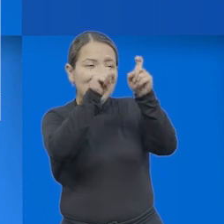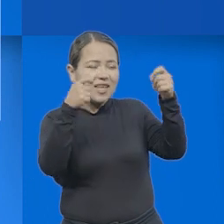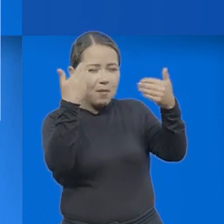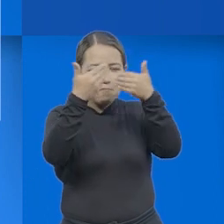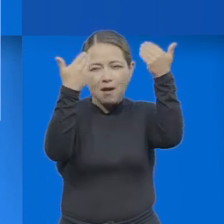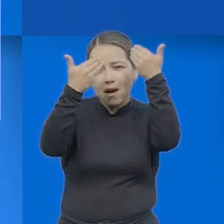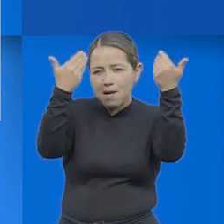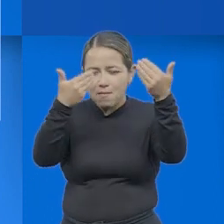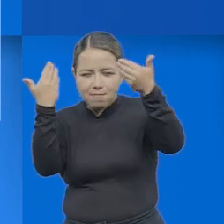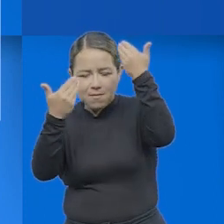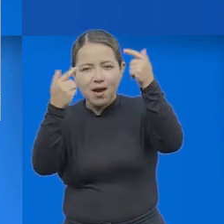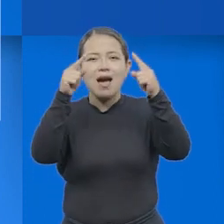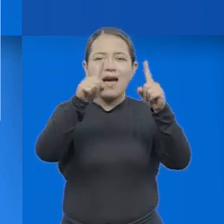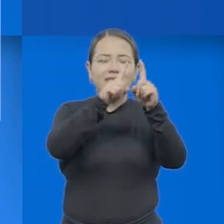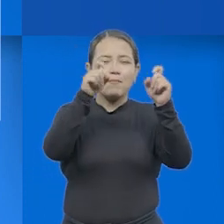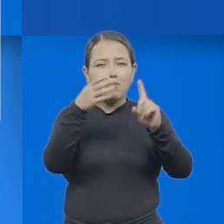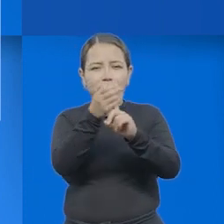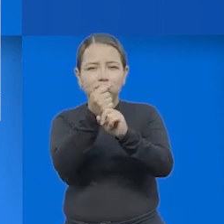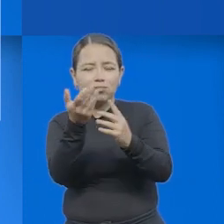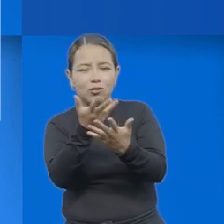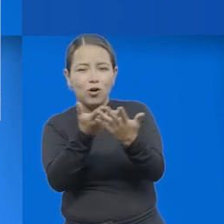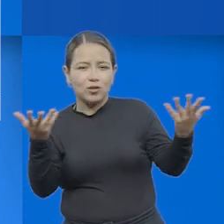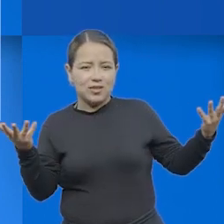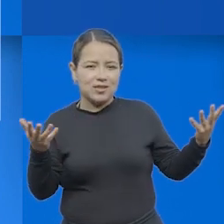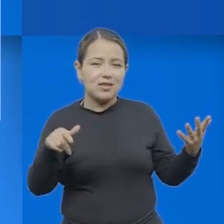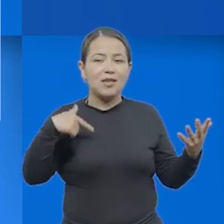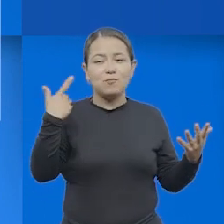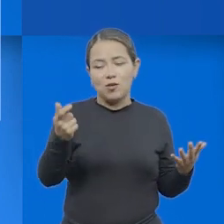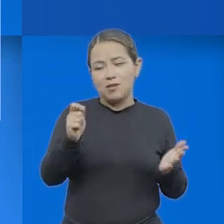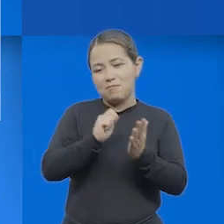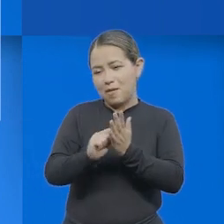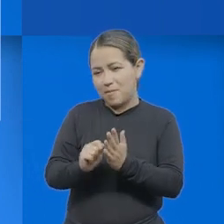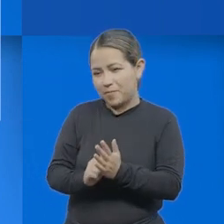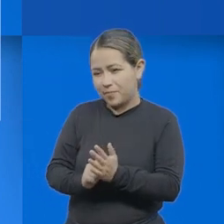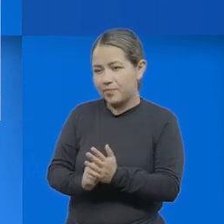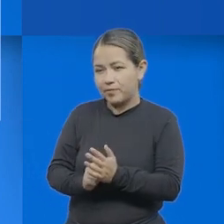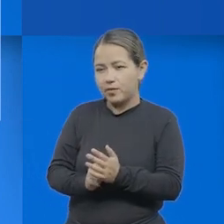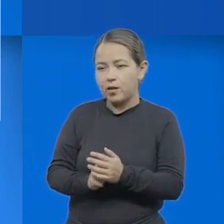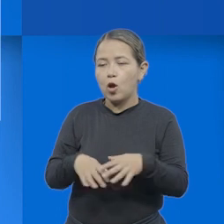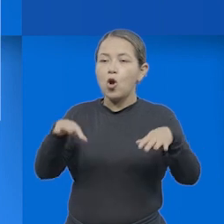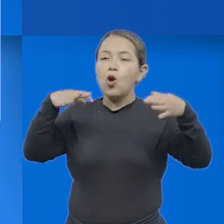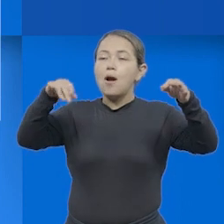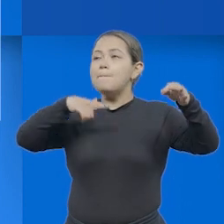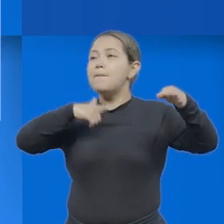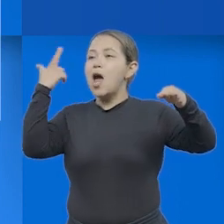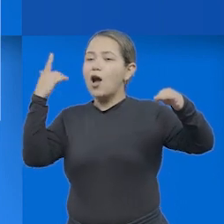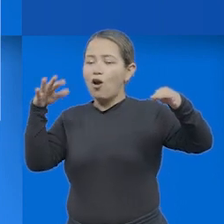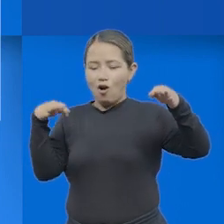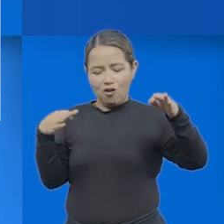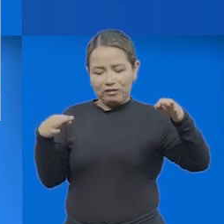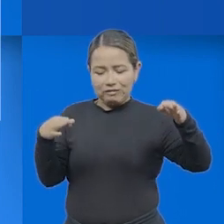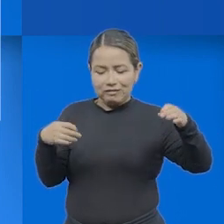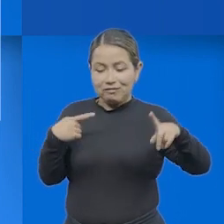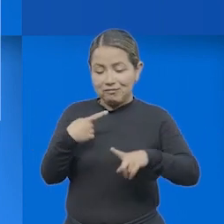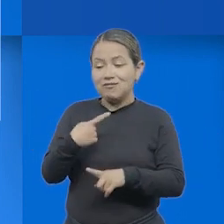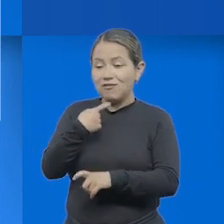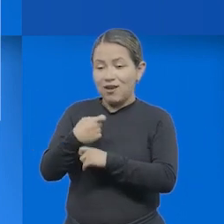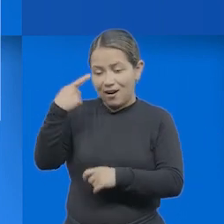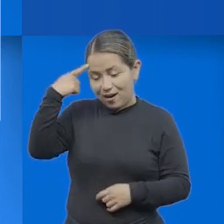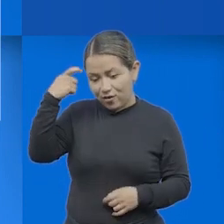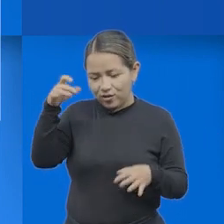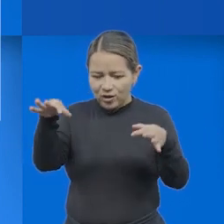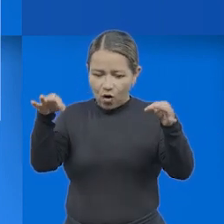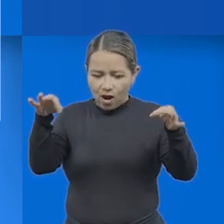ese tema que nosotros queremos desarrollar en una hoja en blanco. Atendiendo que enfrentarse a la hoja en blanco no es